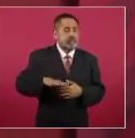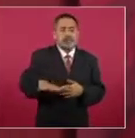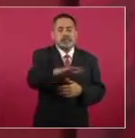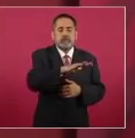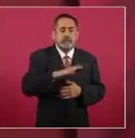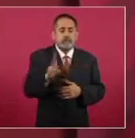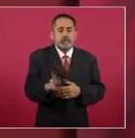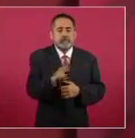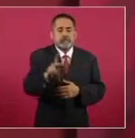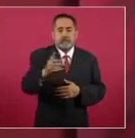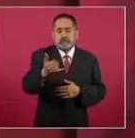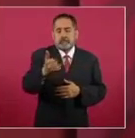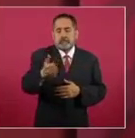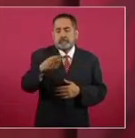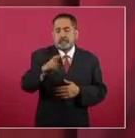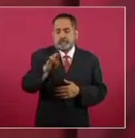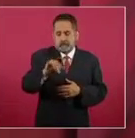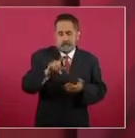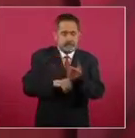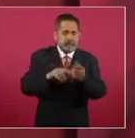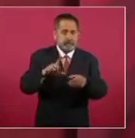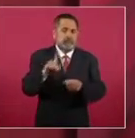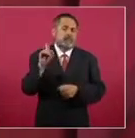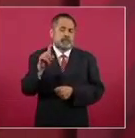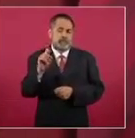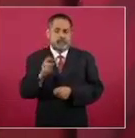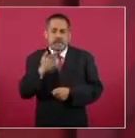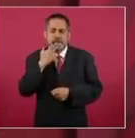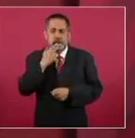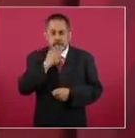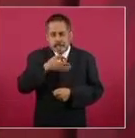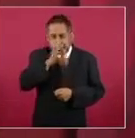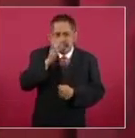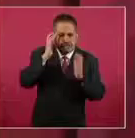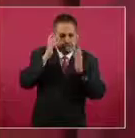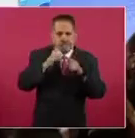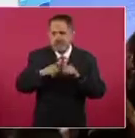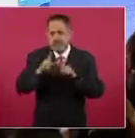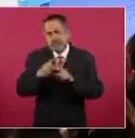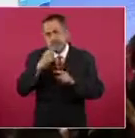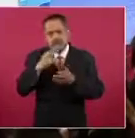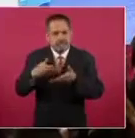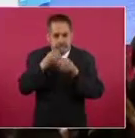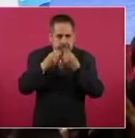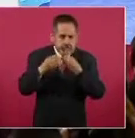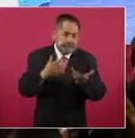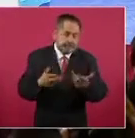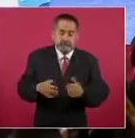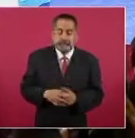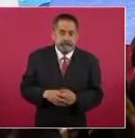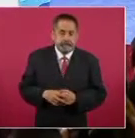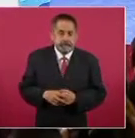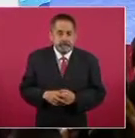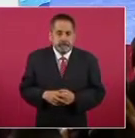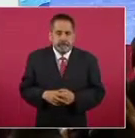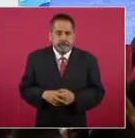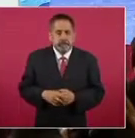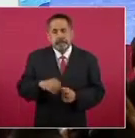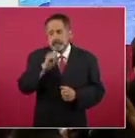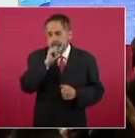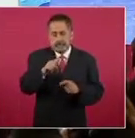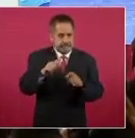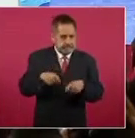yaqui tenga agua para el consumo humano. También se está empezando la